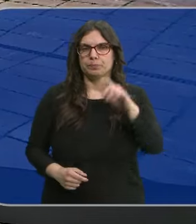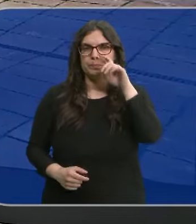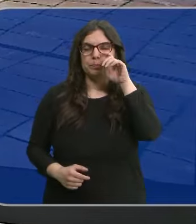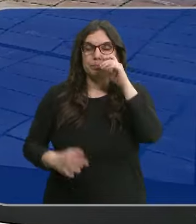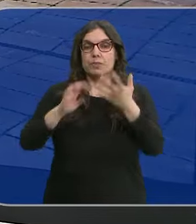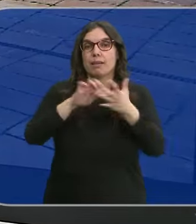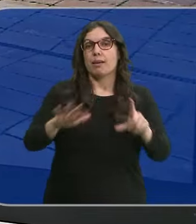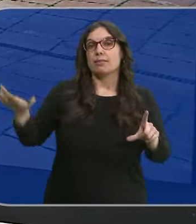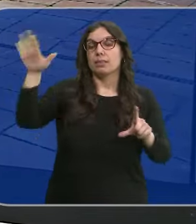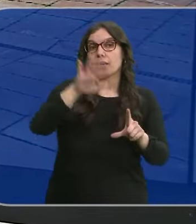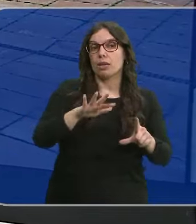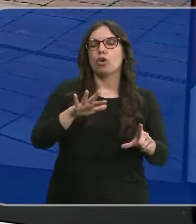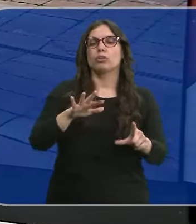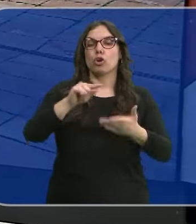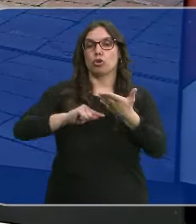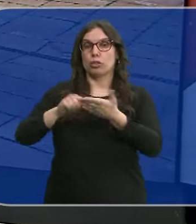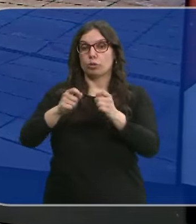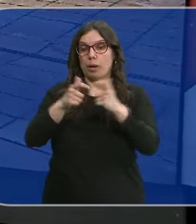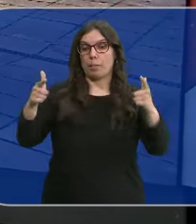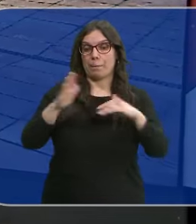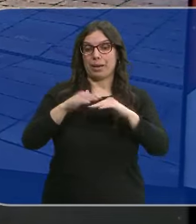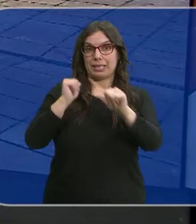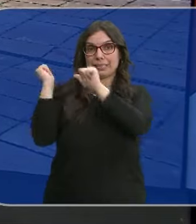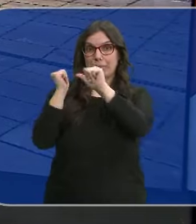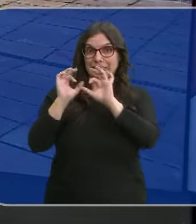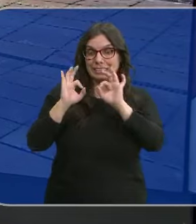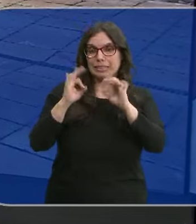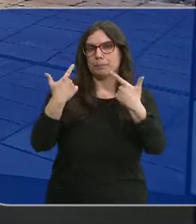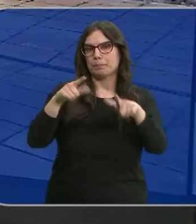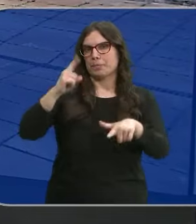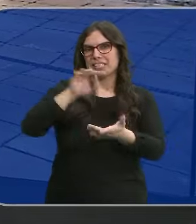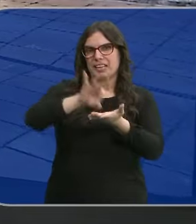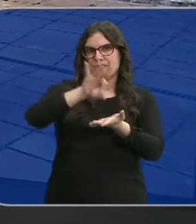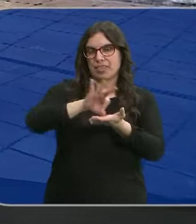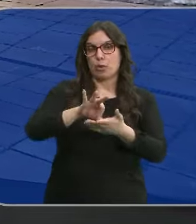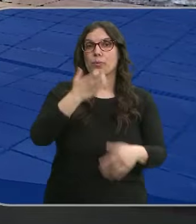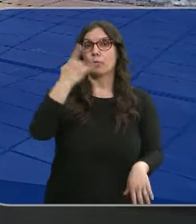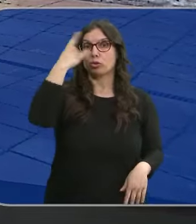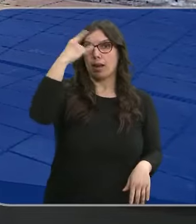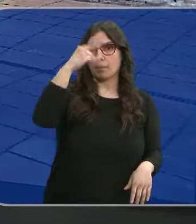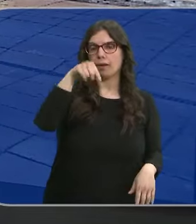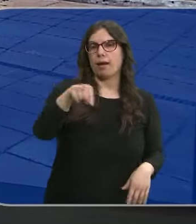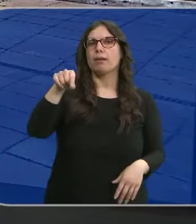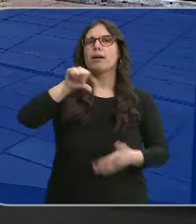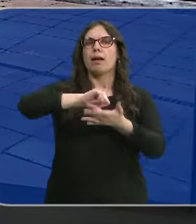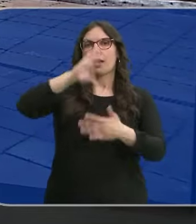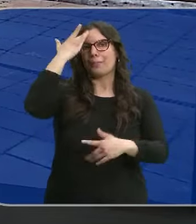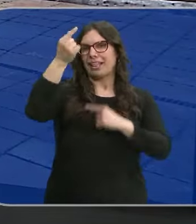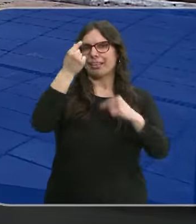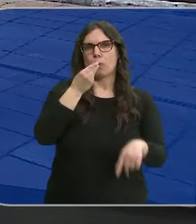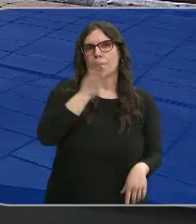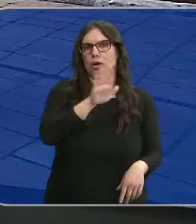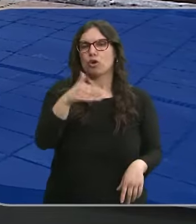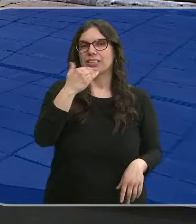En Castilla y León se presenta un incremento de la contratación para esta Semana Santa, especialmente en el sector servicios. Salamanca es la capital de provincia con mejores